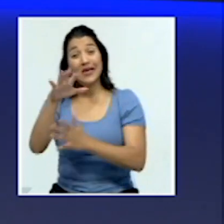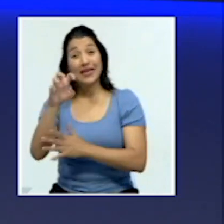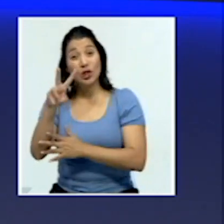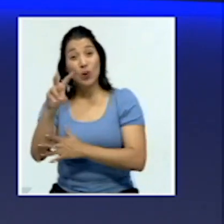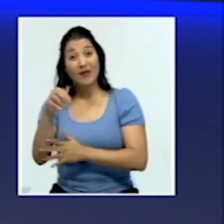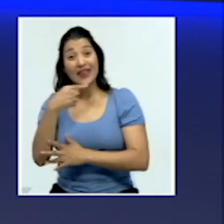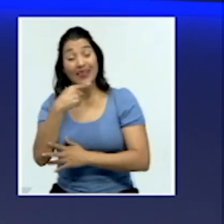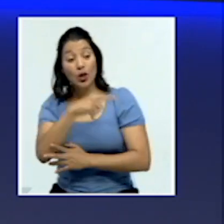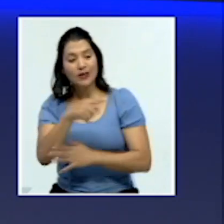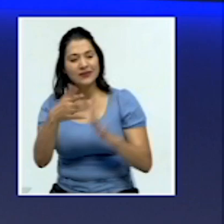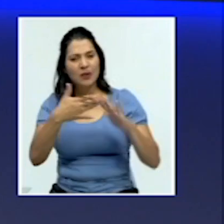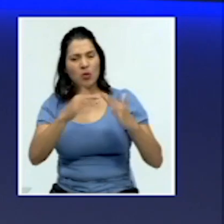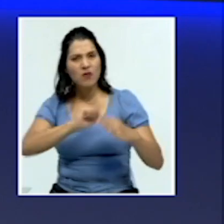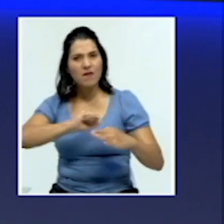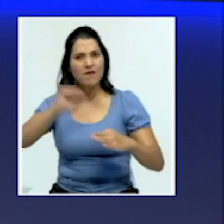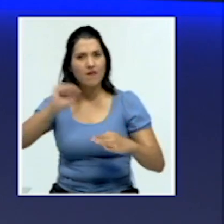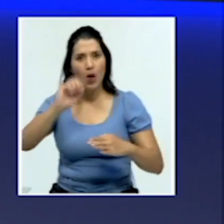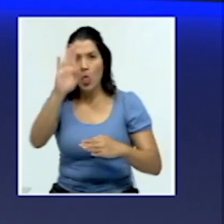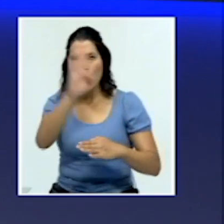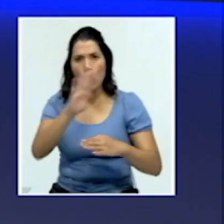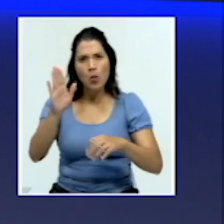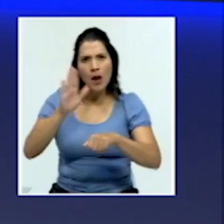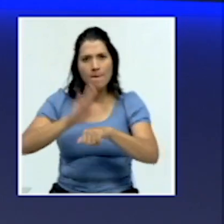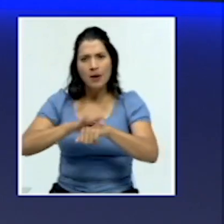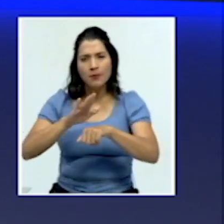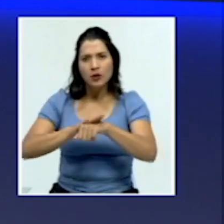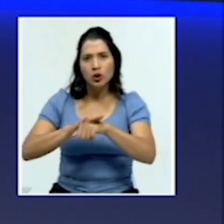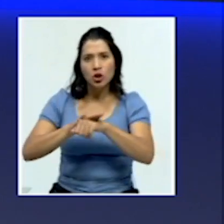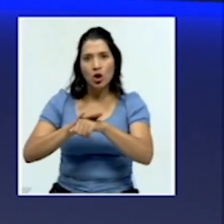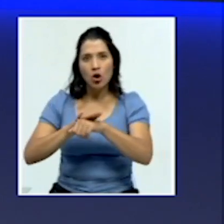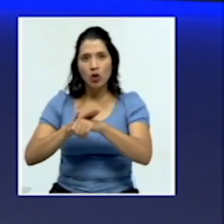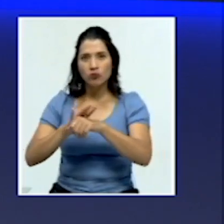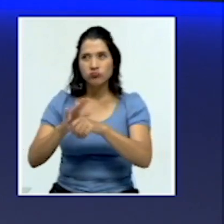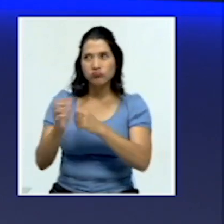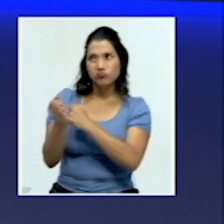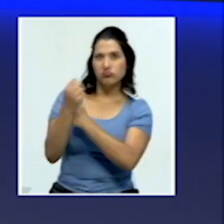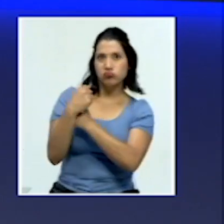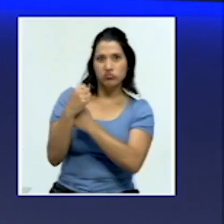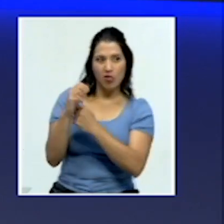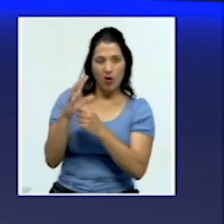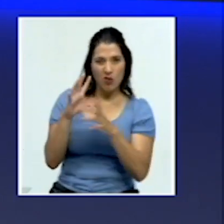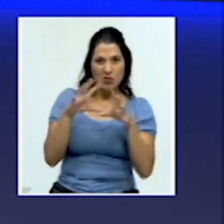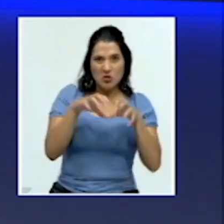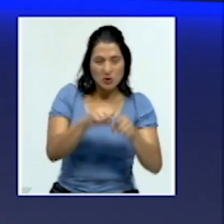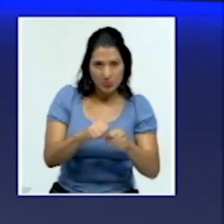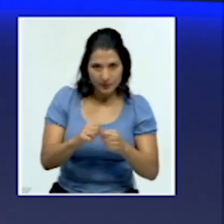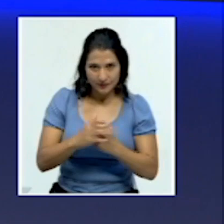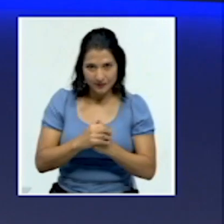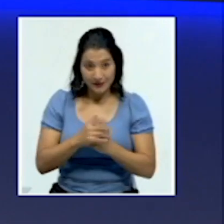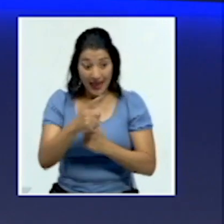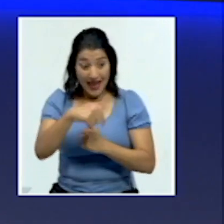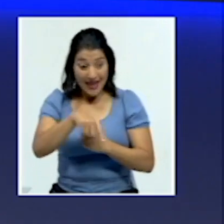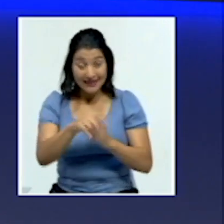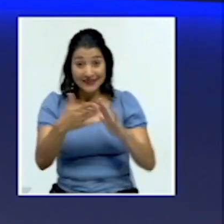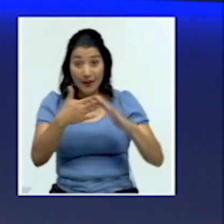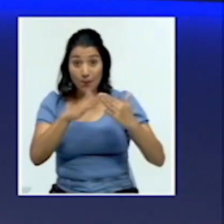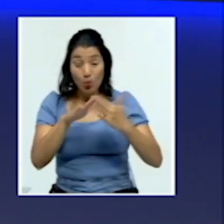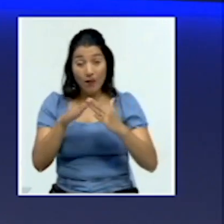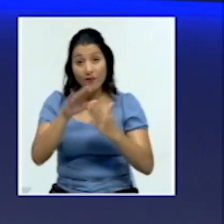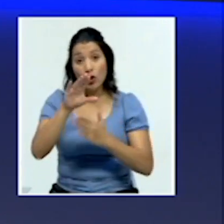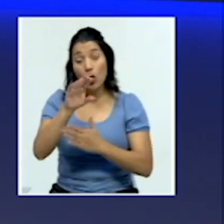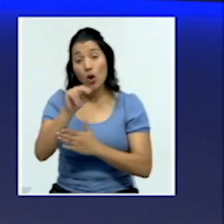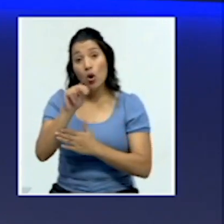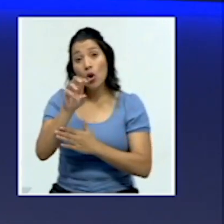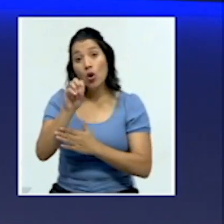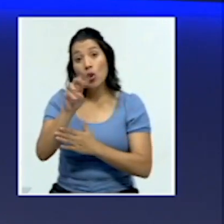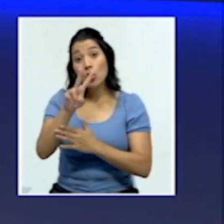nunca se doblegó a la conquista. Los descendientes de aquel pueblo Nove continúan viviendo